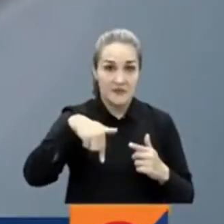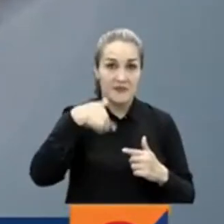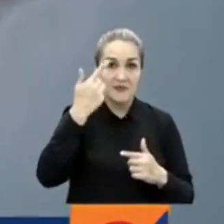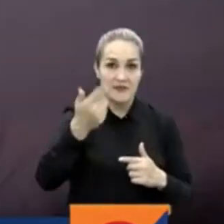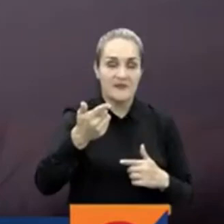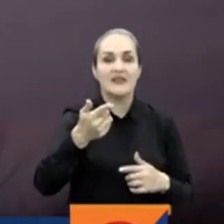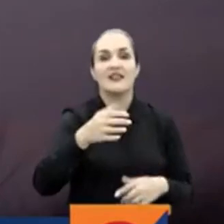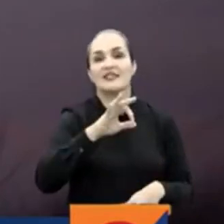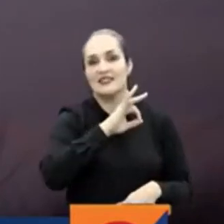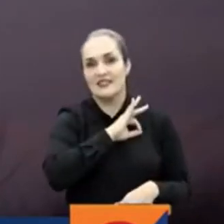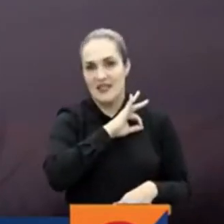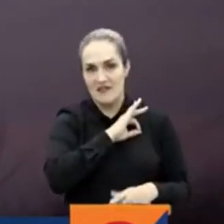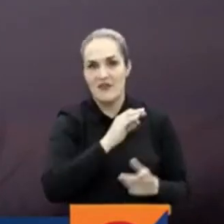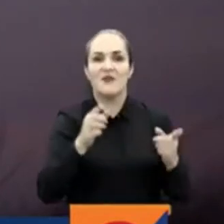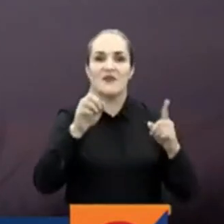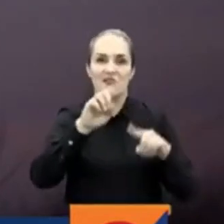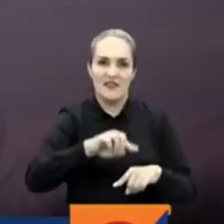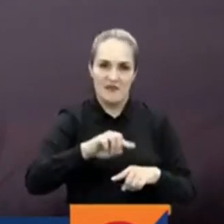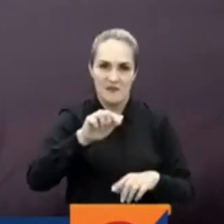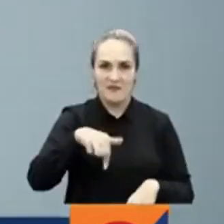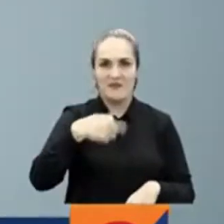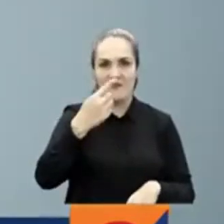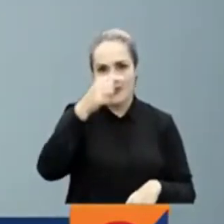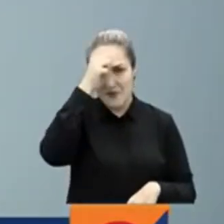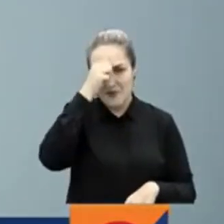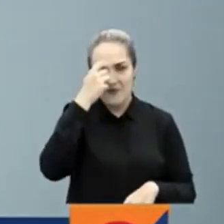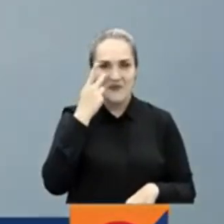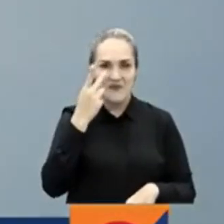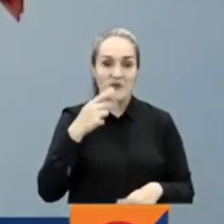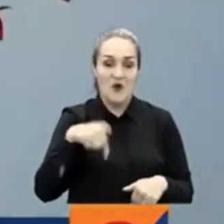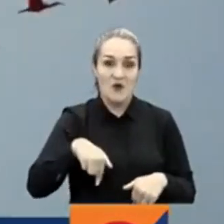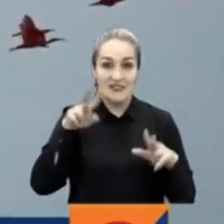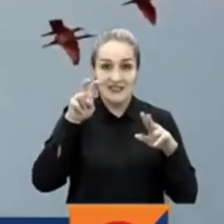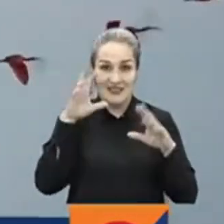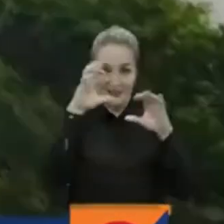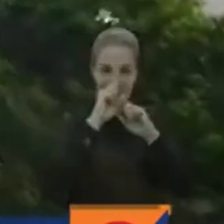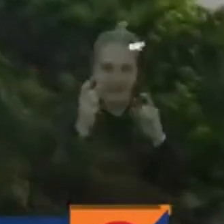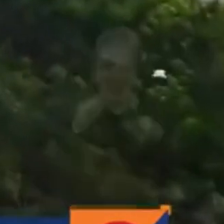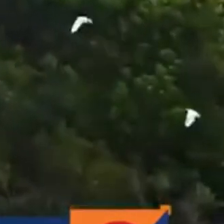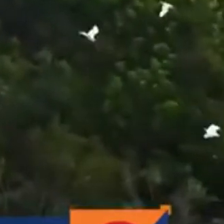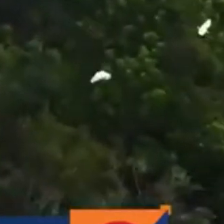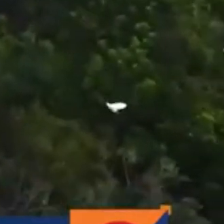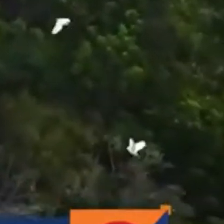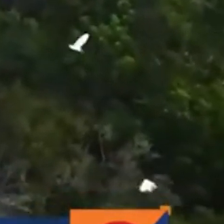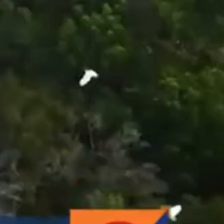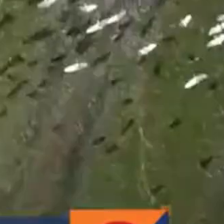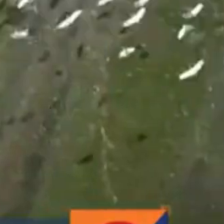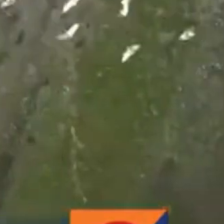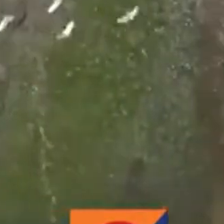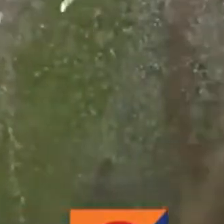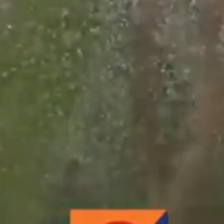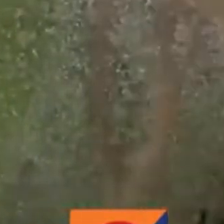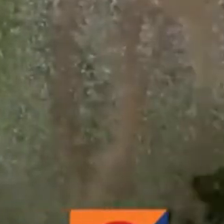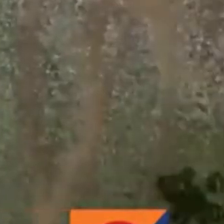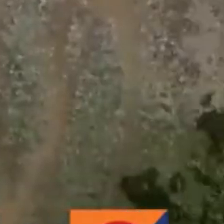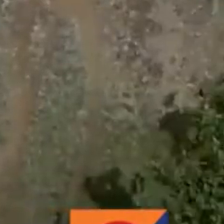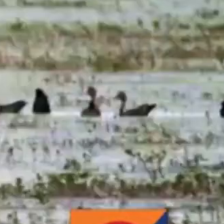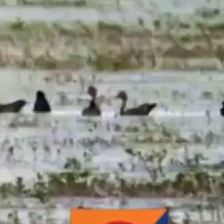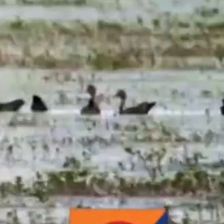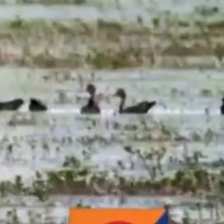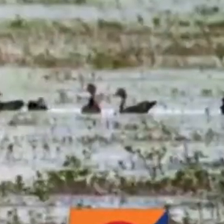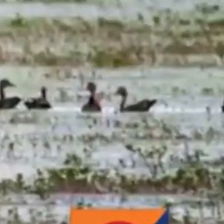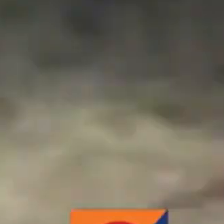los avances de la tarde y en nuestra emisión central de Noticias. Feliz tarde. Esta región que comprende los Andes, la